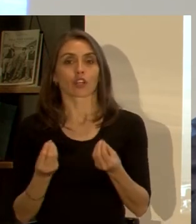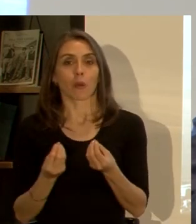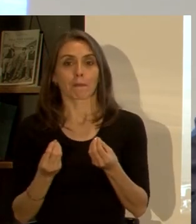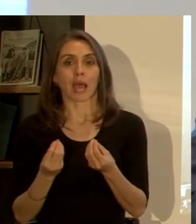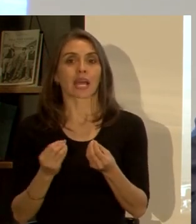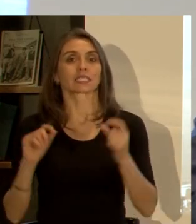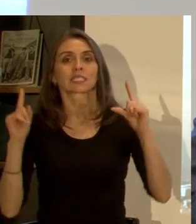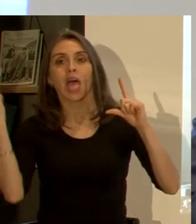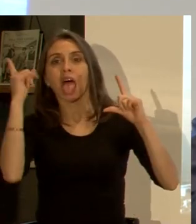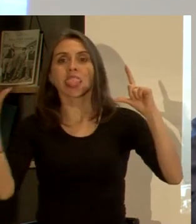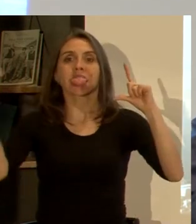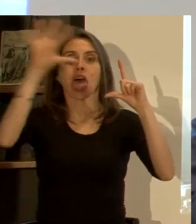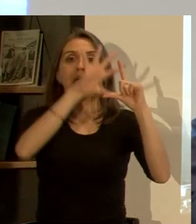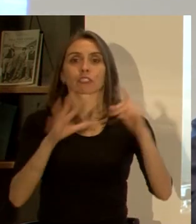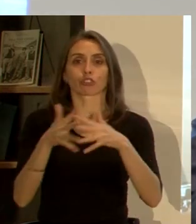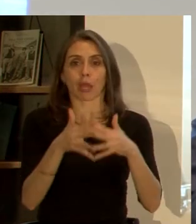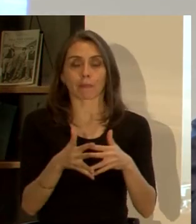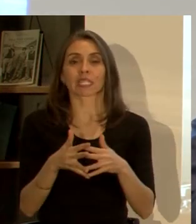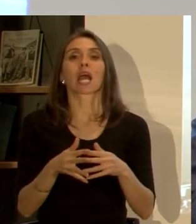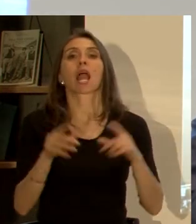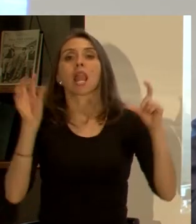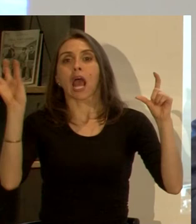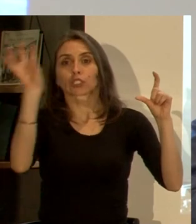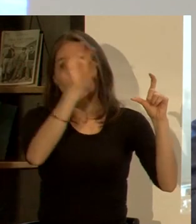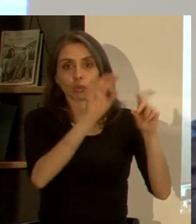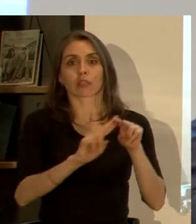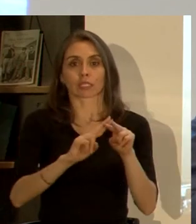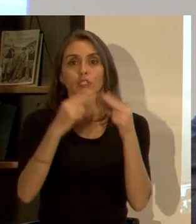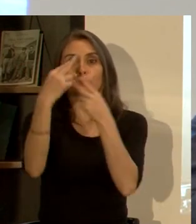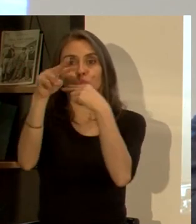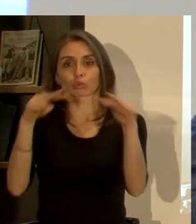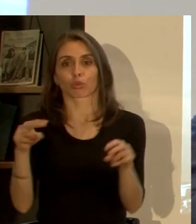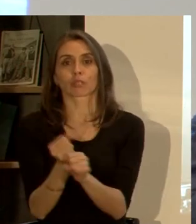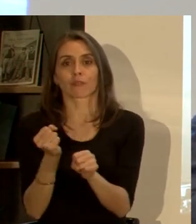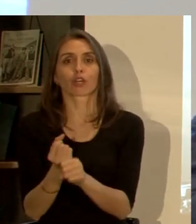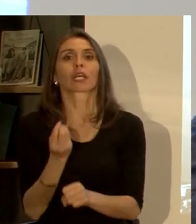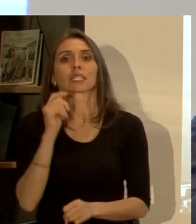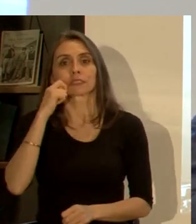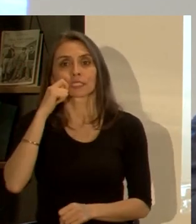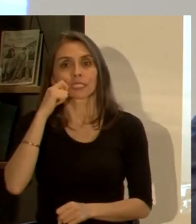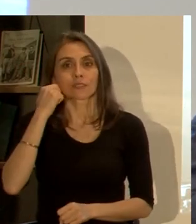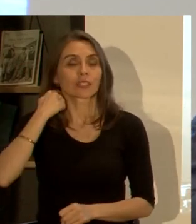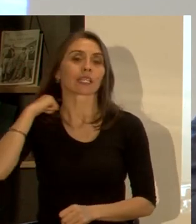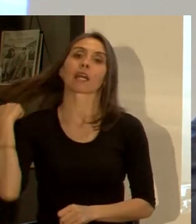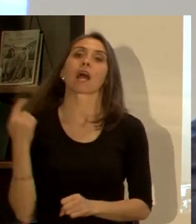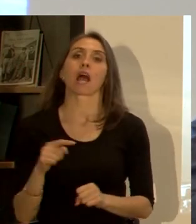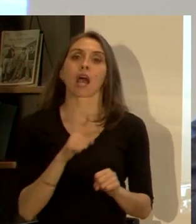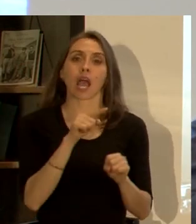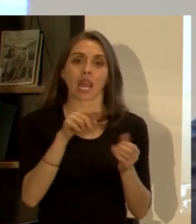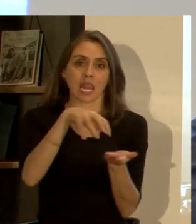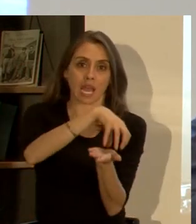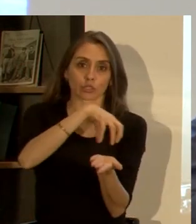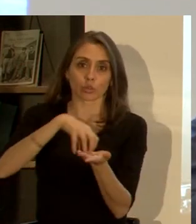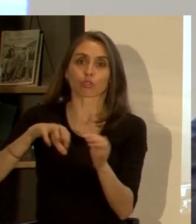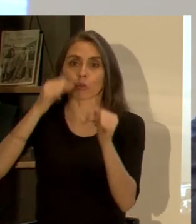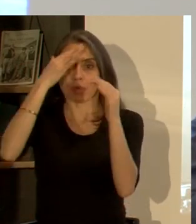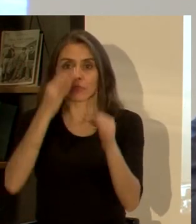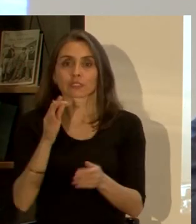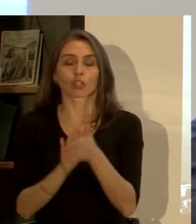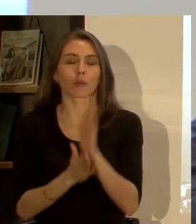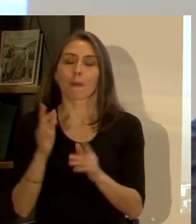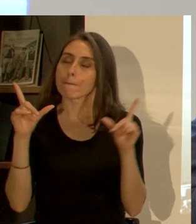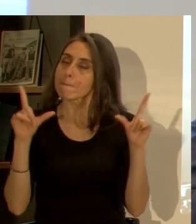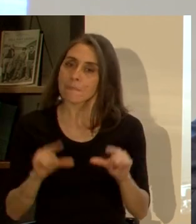a nivel nacional están haciendo la tarea y eso ¿qué significa? que están tomando decisiones para acelerar la